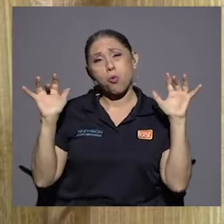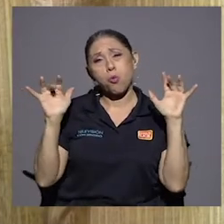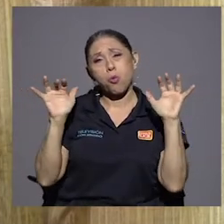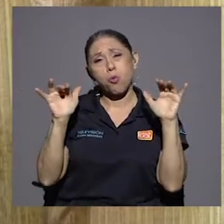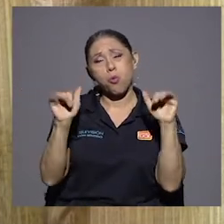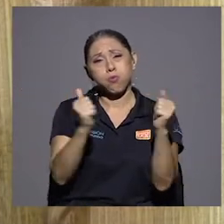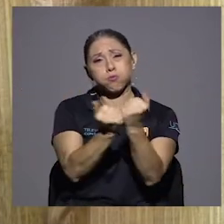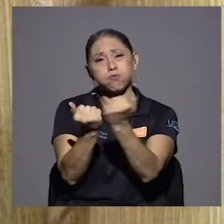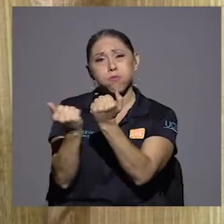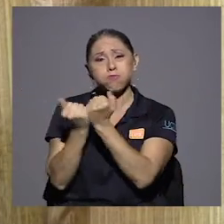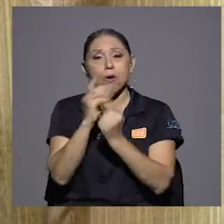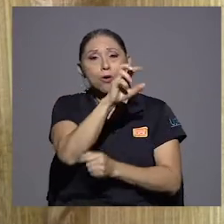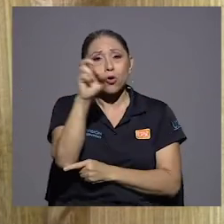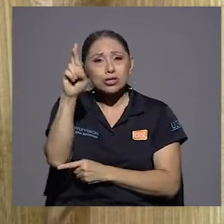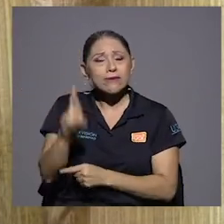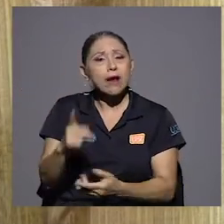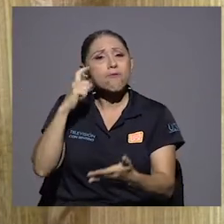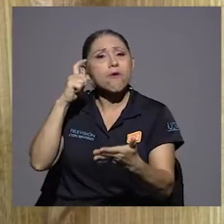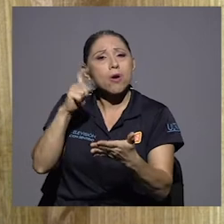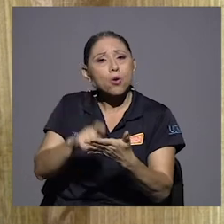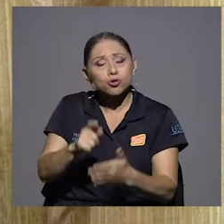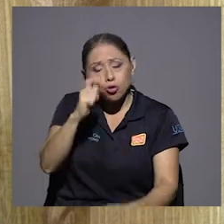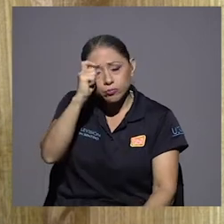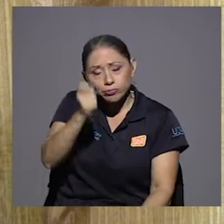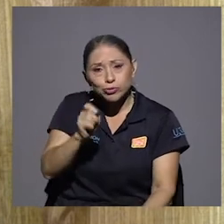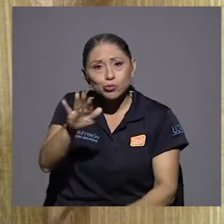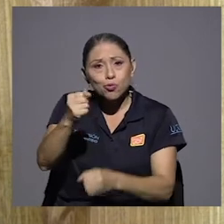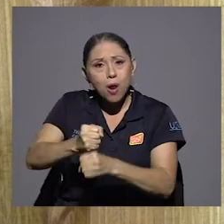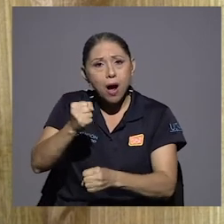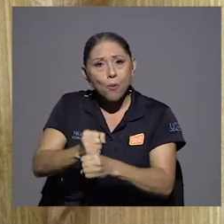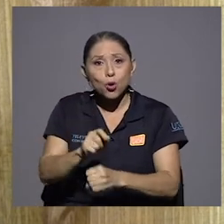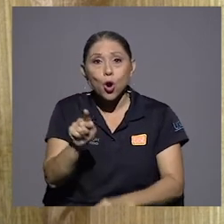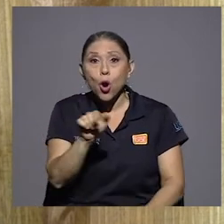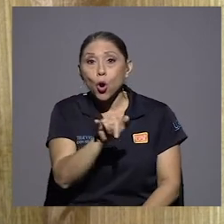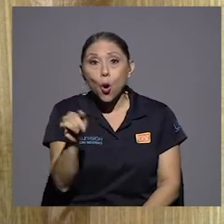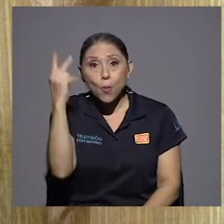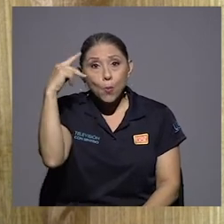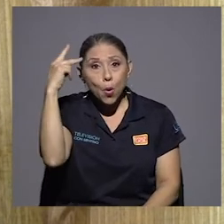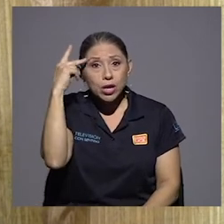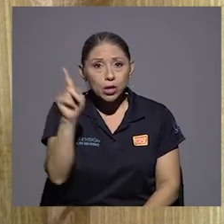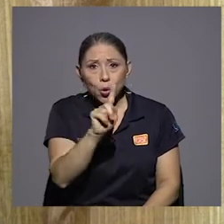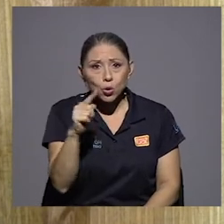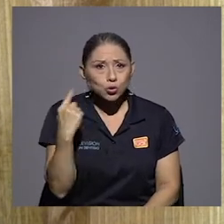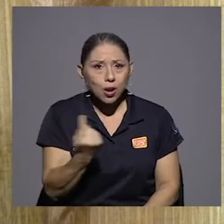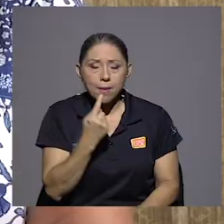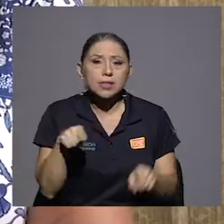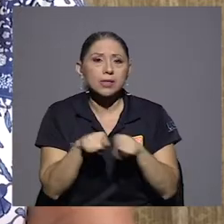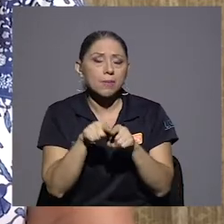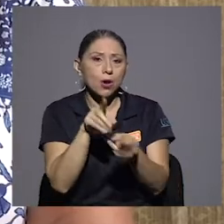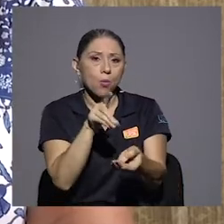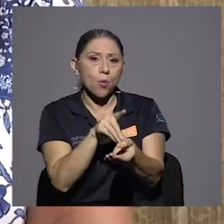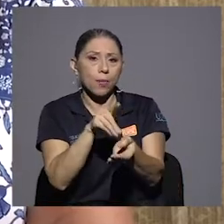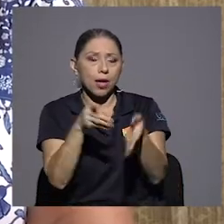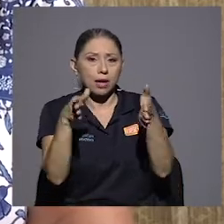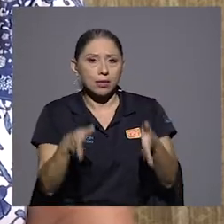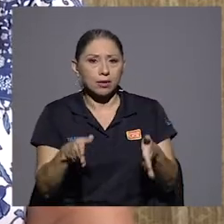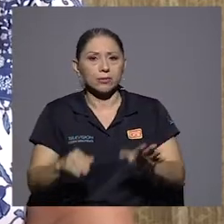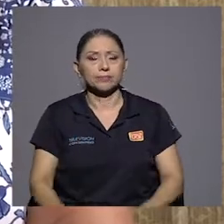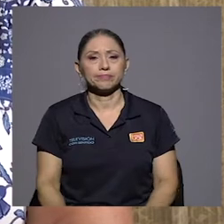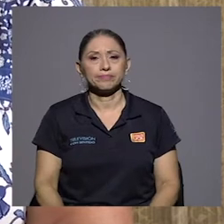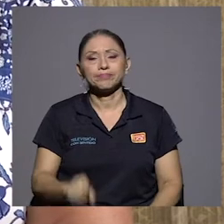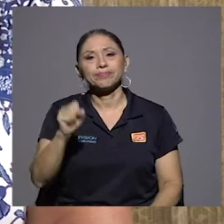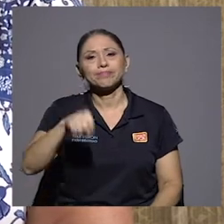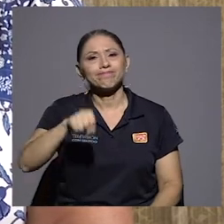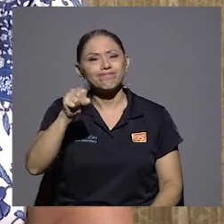reconoció esa gran labor que hizo, no solamente como político, sino también como médico, ¿verdad? Yo creo que es interesante,